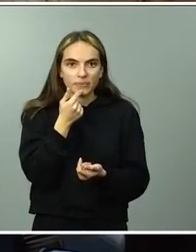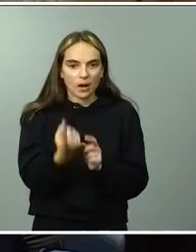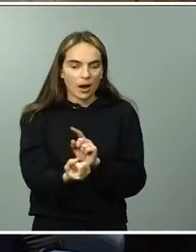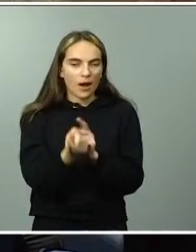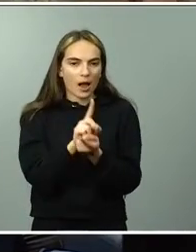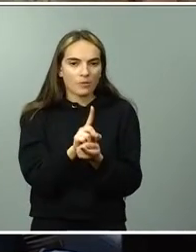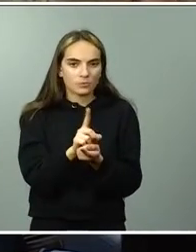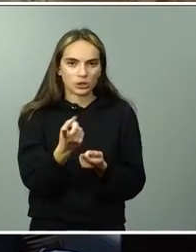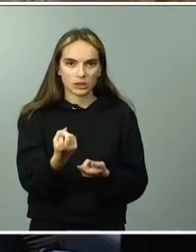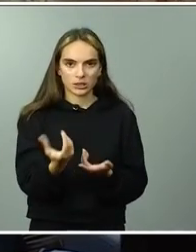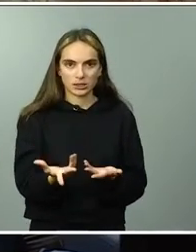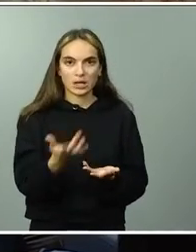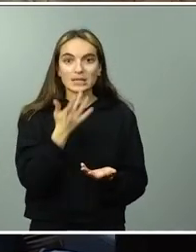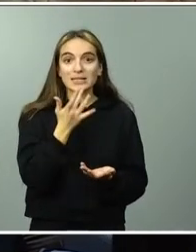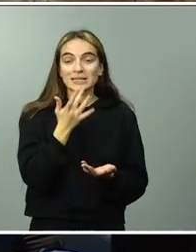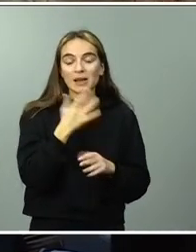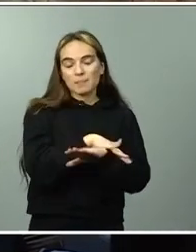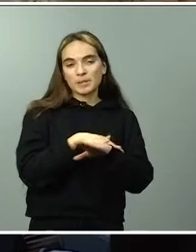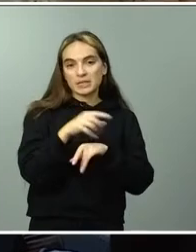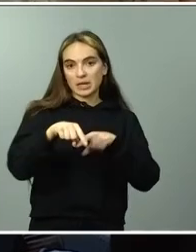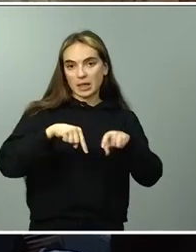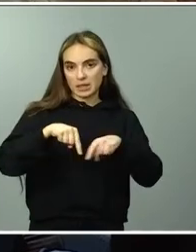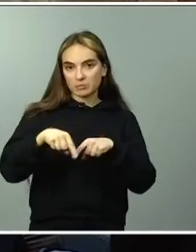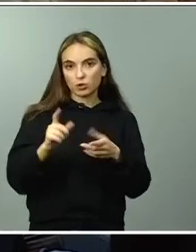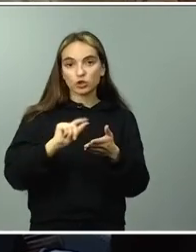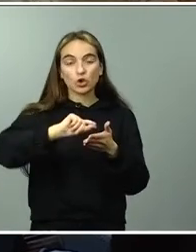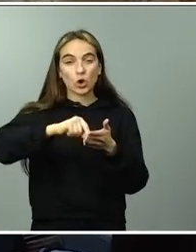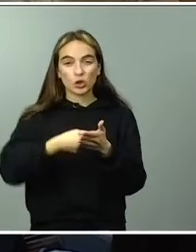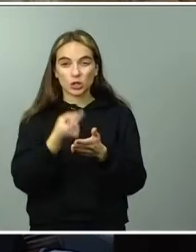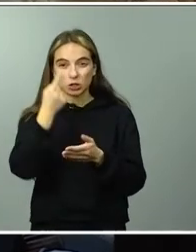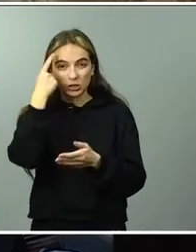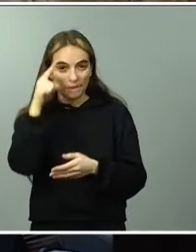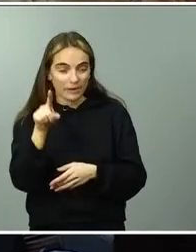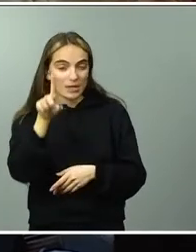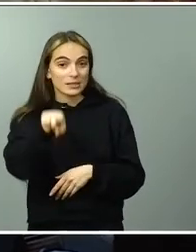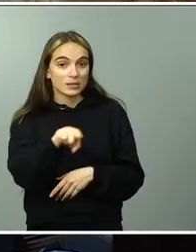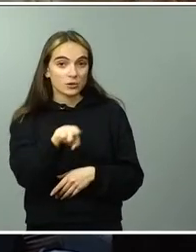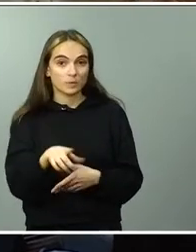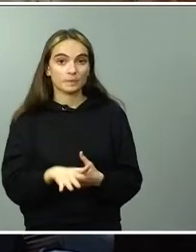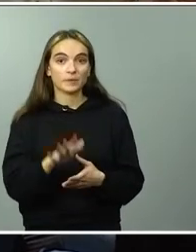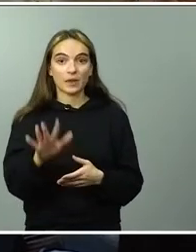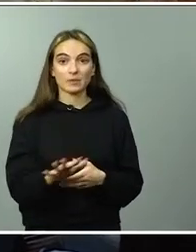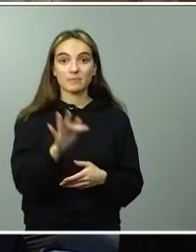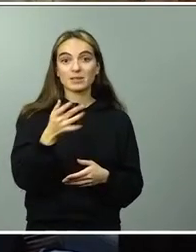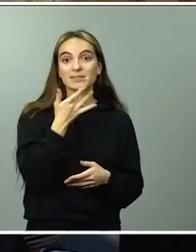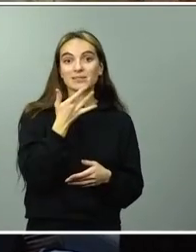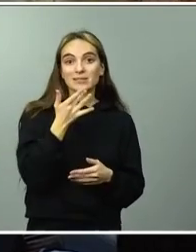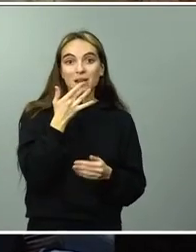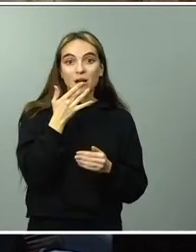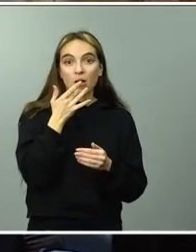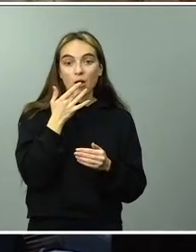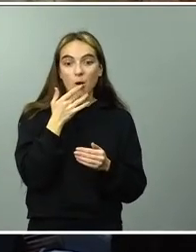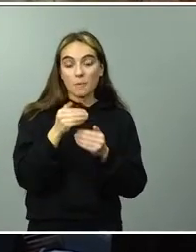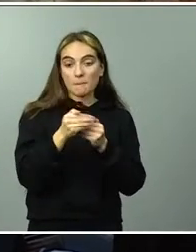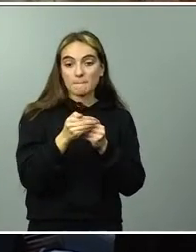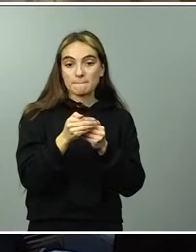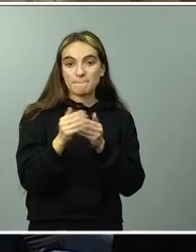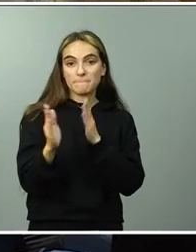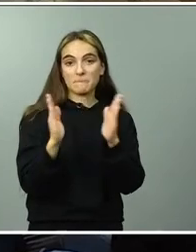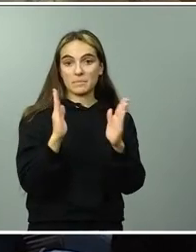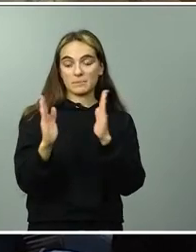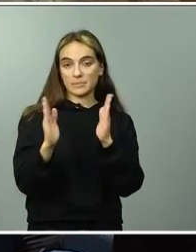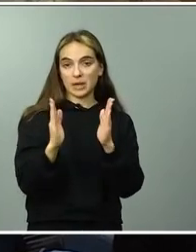Transportes y luego, si el hecho de que se vayan a alterar los plazos de construcción puede poner en riesgo el crédito